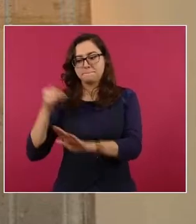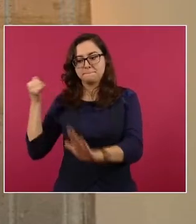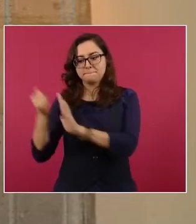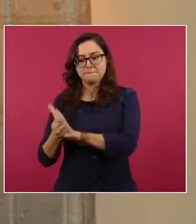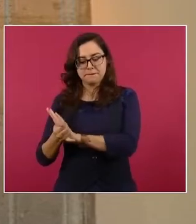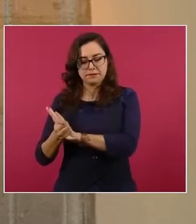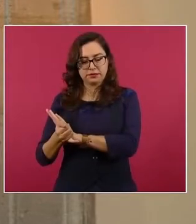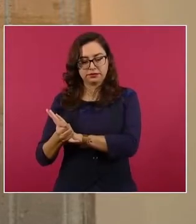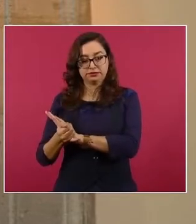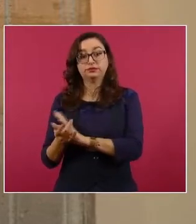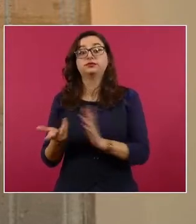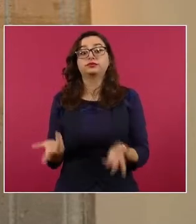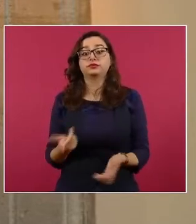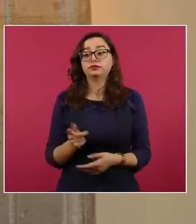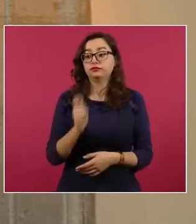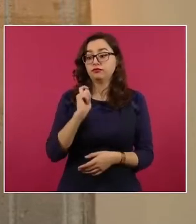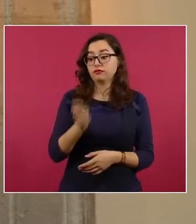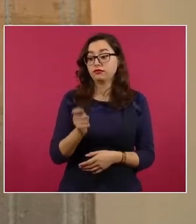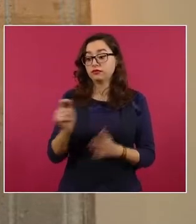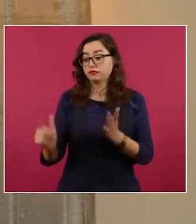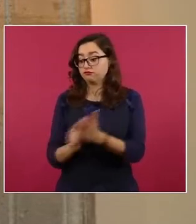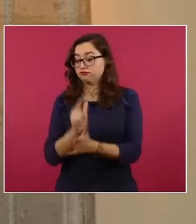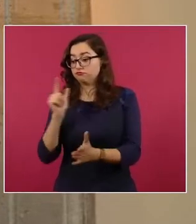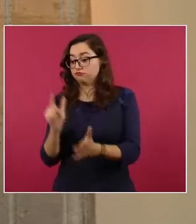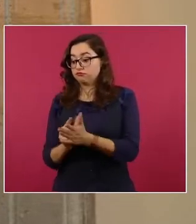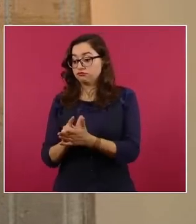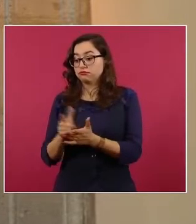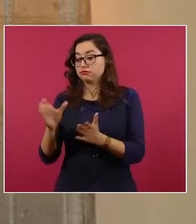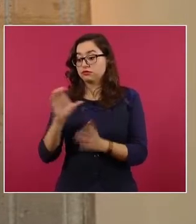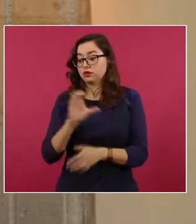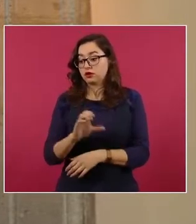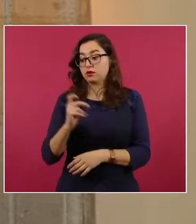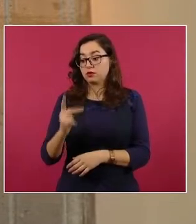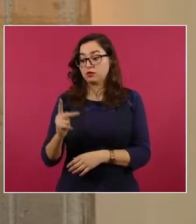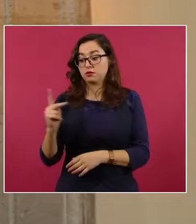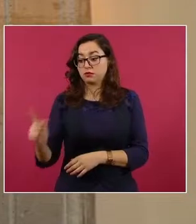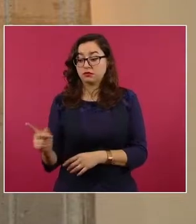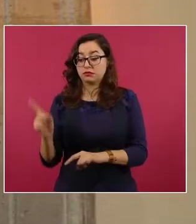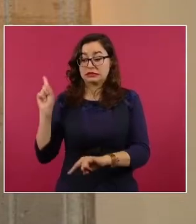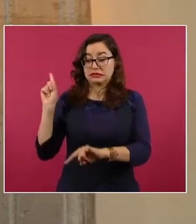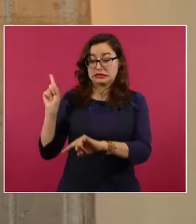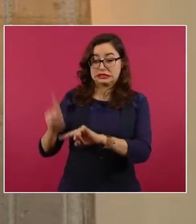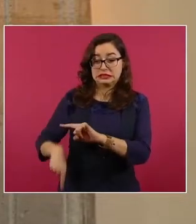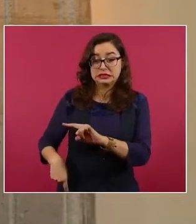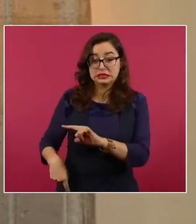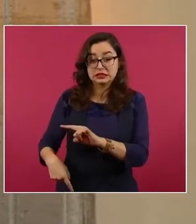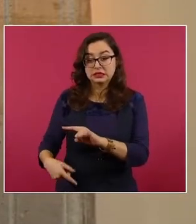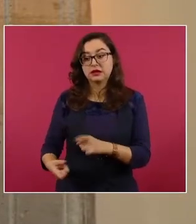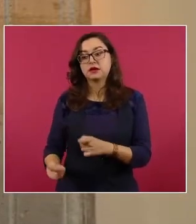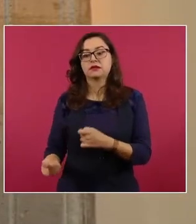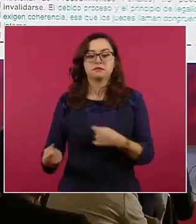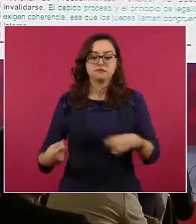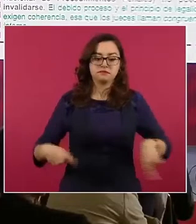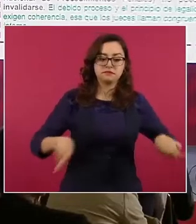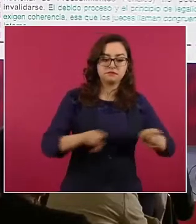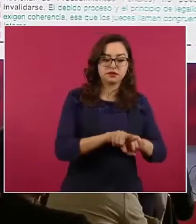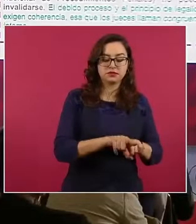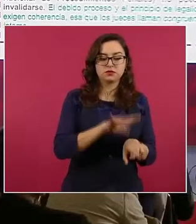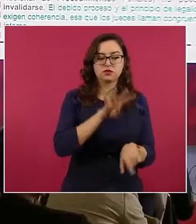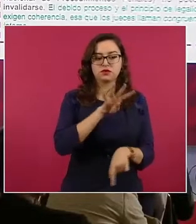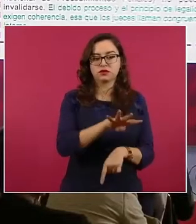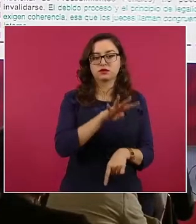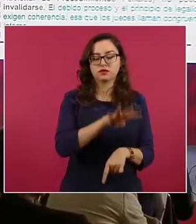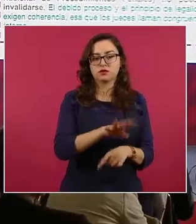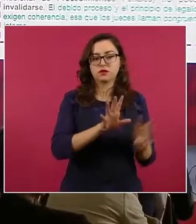invalidar el artículo 167 del Código, se estaría invalidando el 19 constitucional. Es decir,